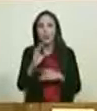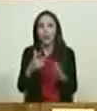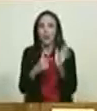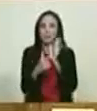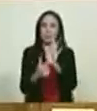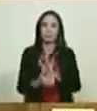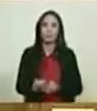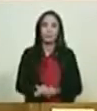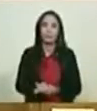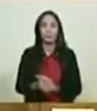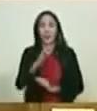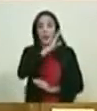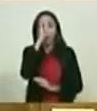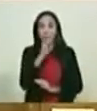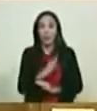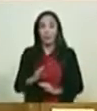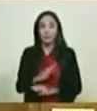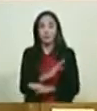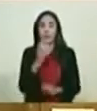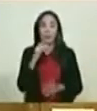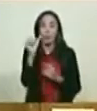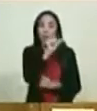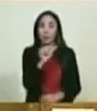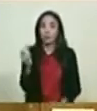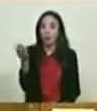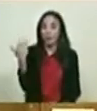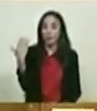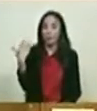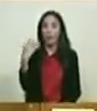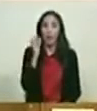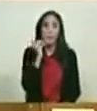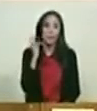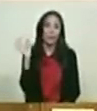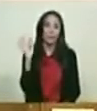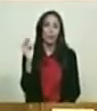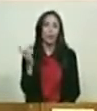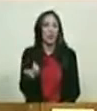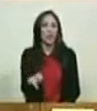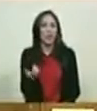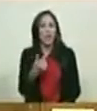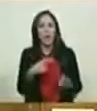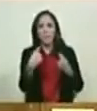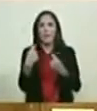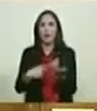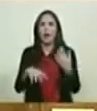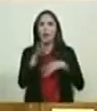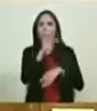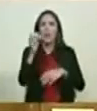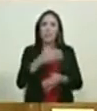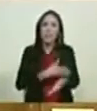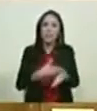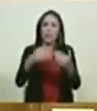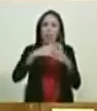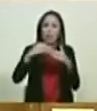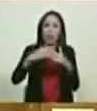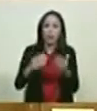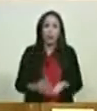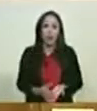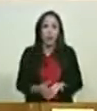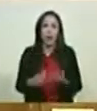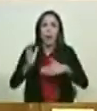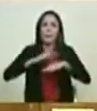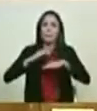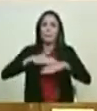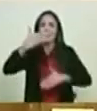El gobierno de Brasil admitió la semana pasada que no paga 40 millones de dólares por culpa del